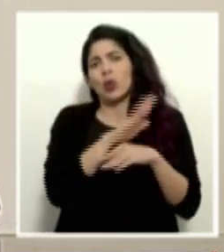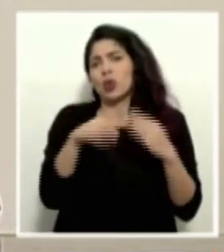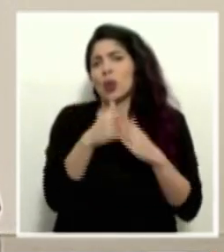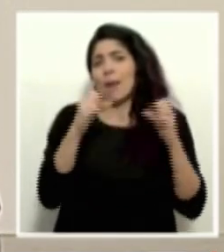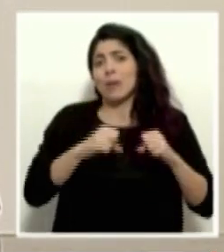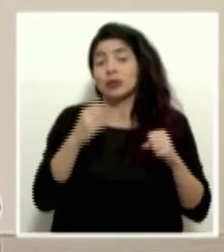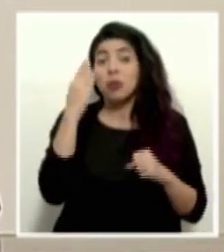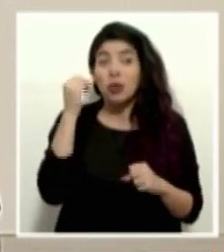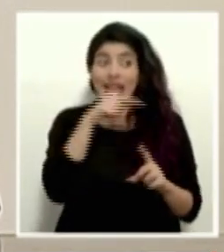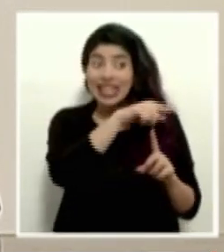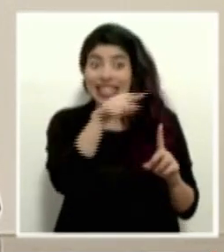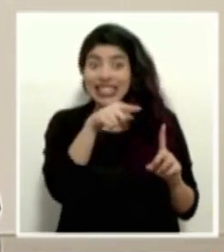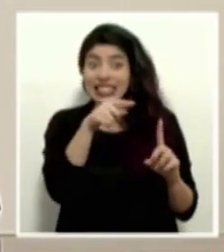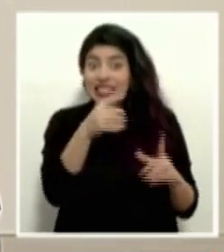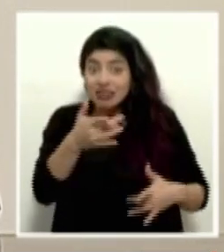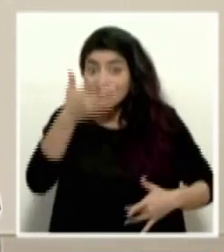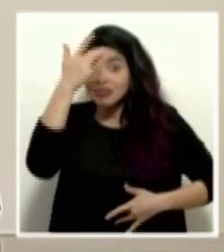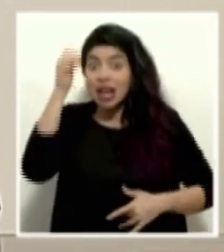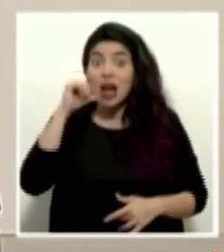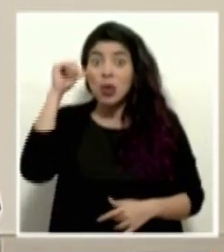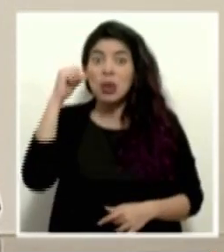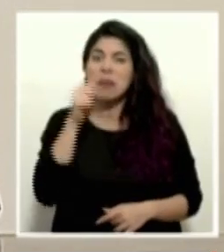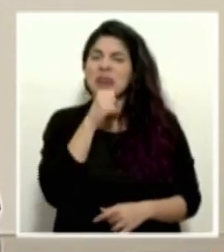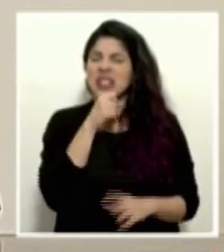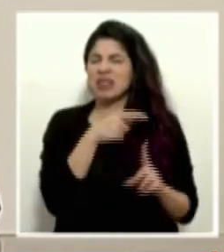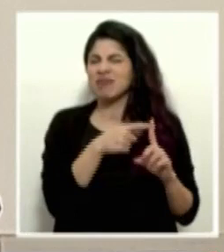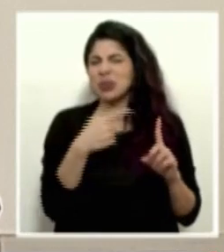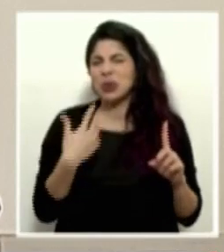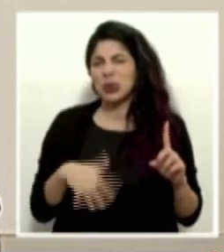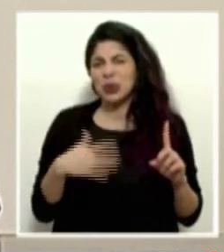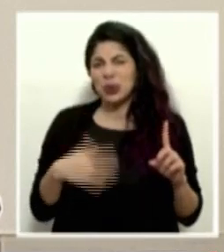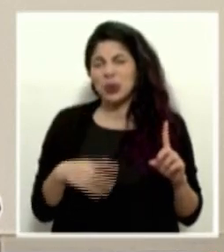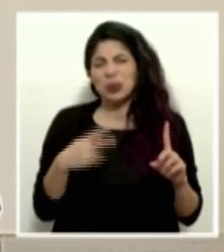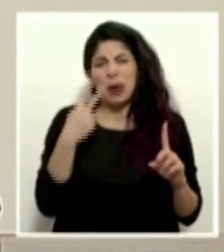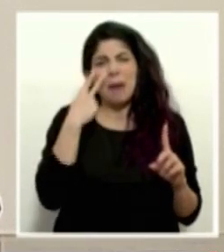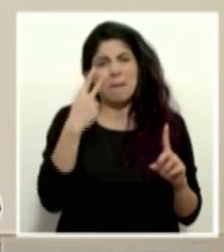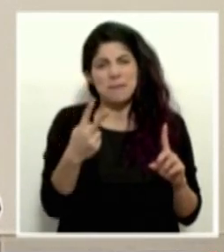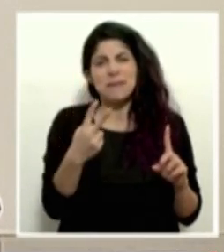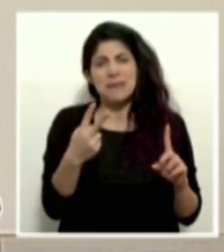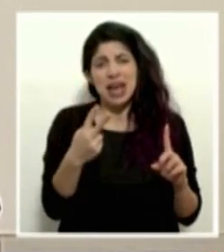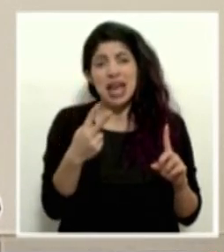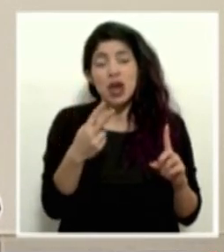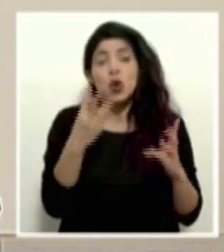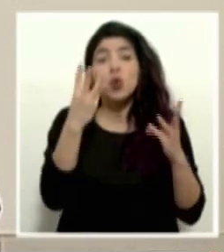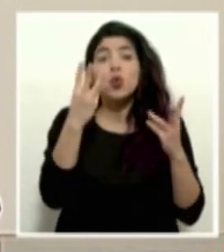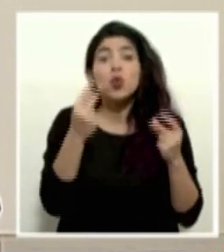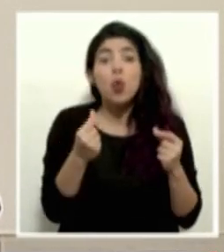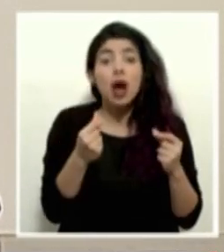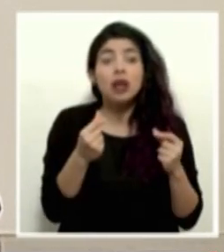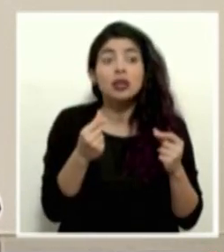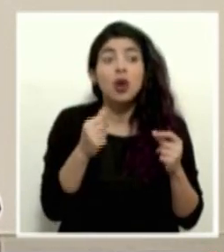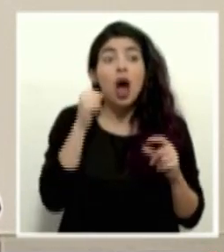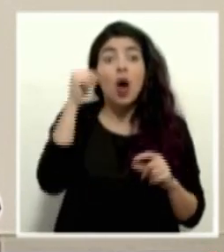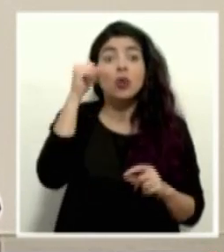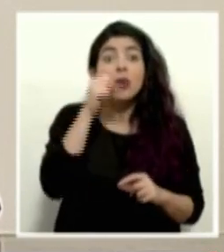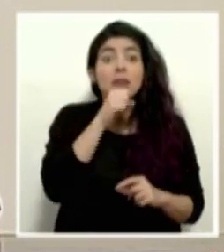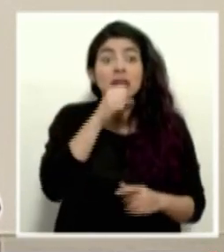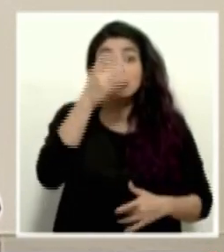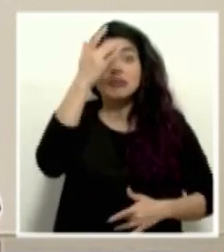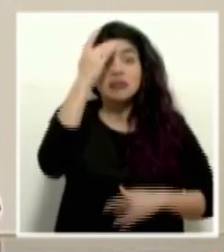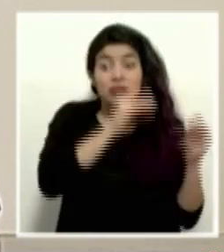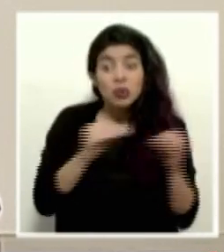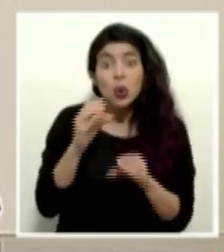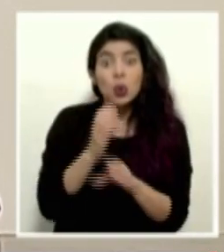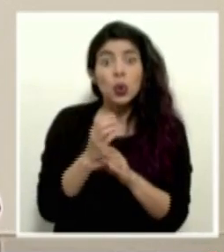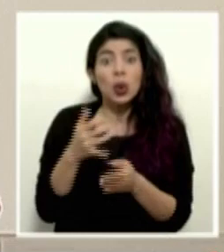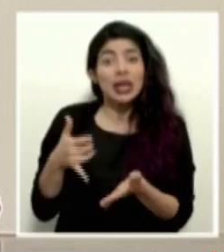porque cuando esta población se ve afectada ahí vemos que también la cantidad, el porcentaje de casos que terminan en una